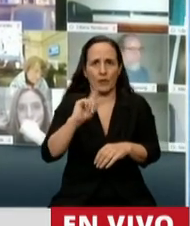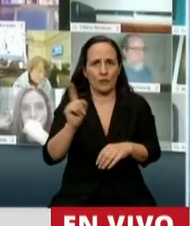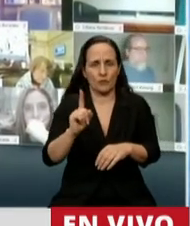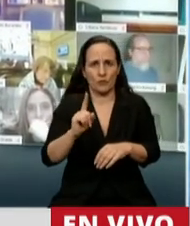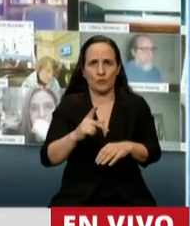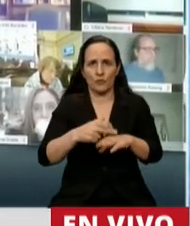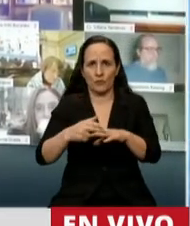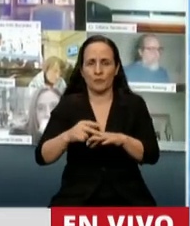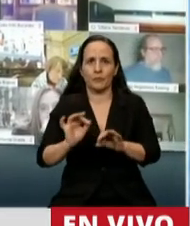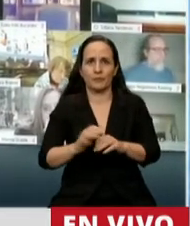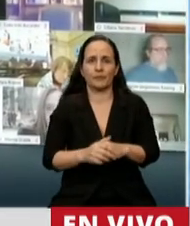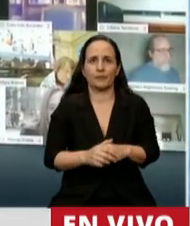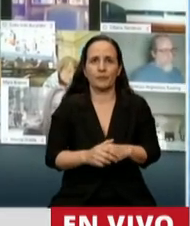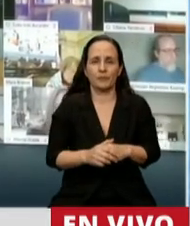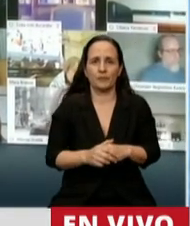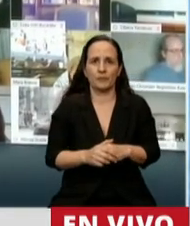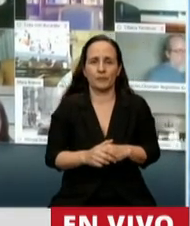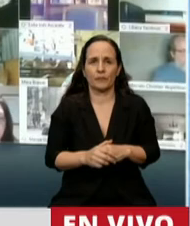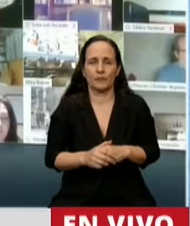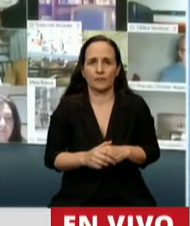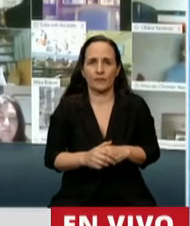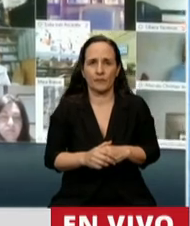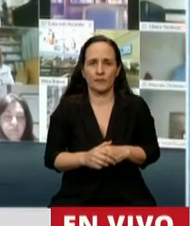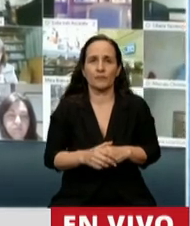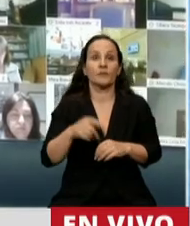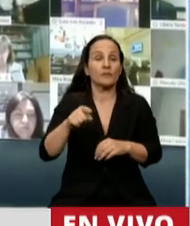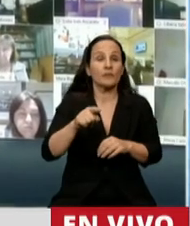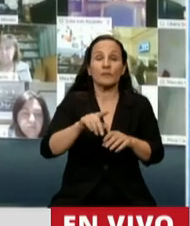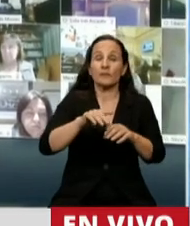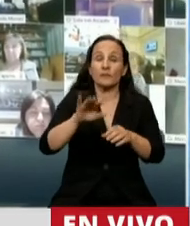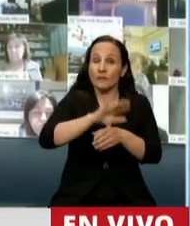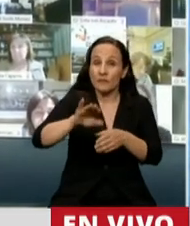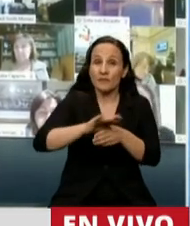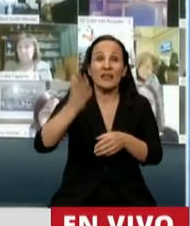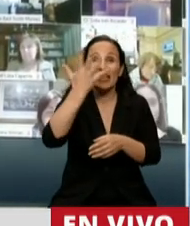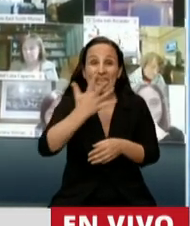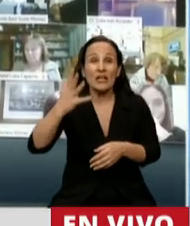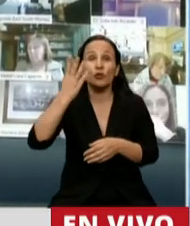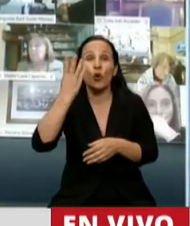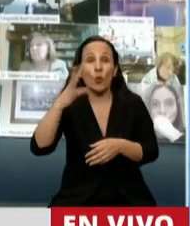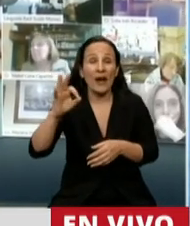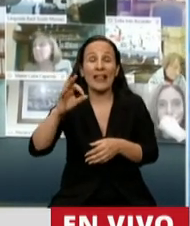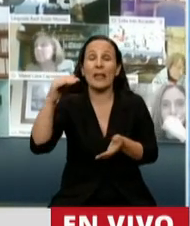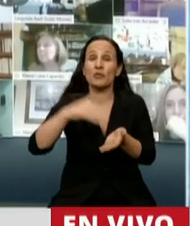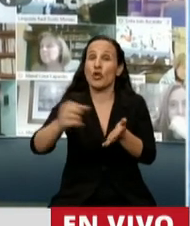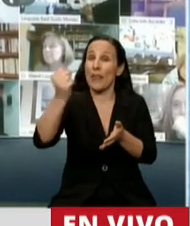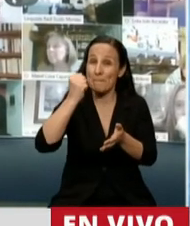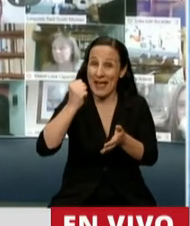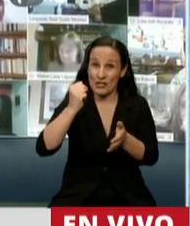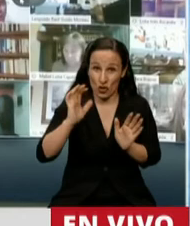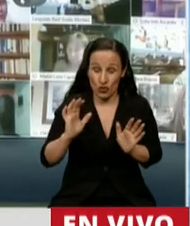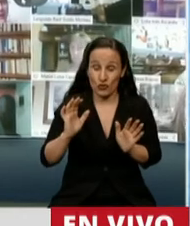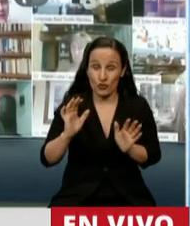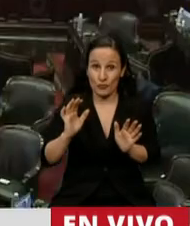Con una deuda exigible de más de 540 millones de pesos. Y